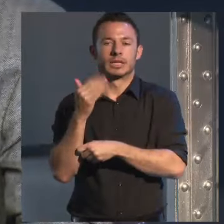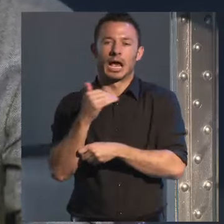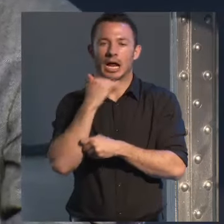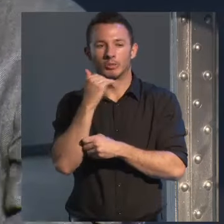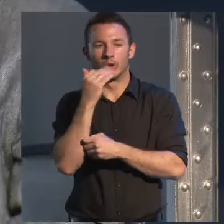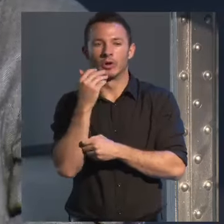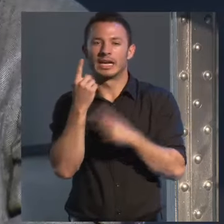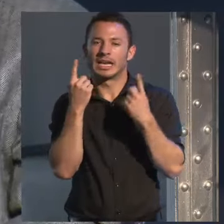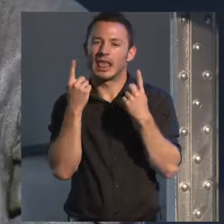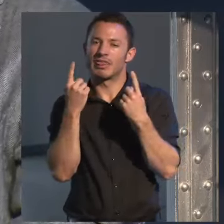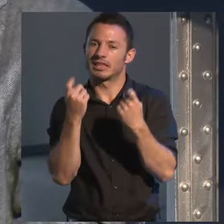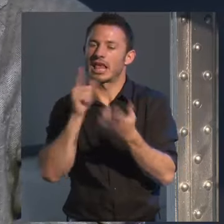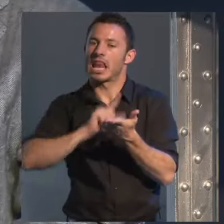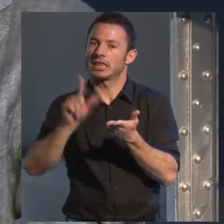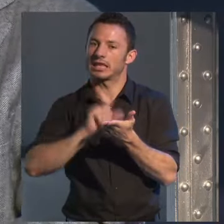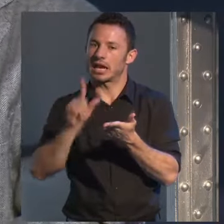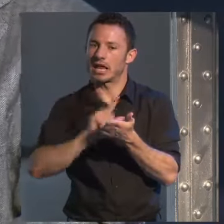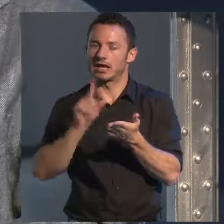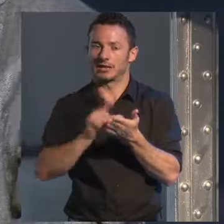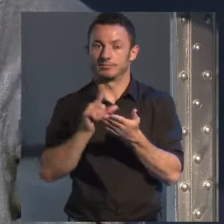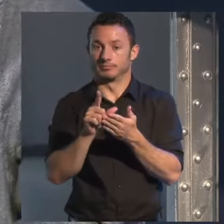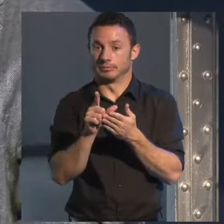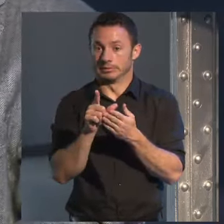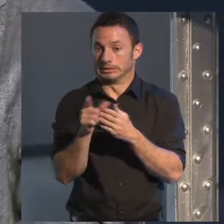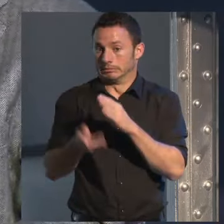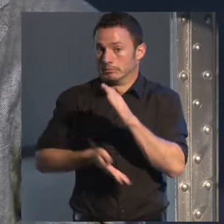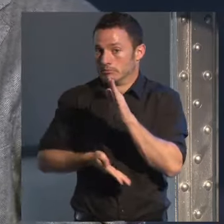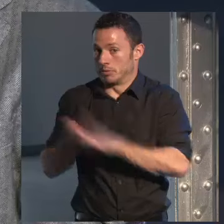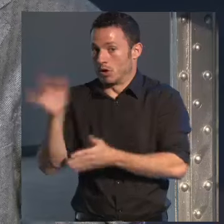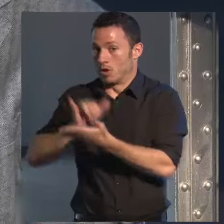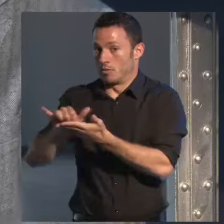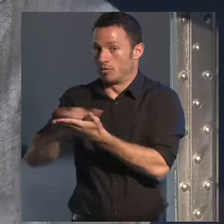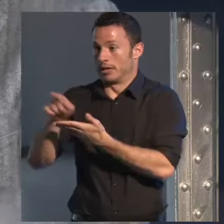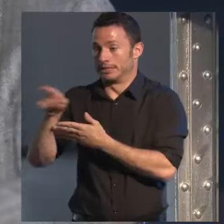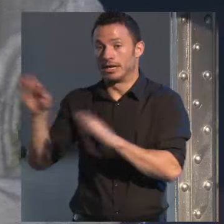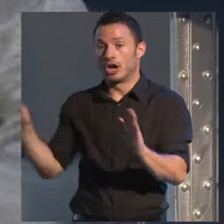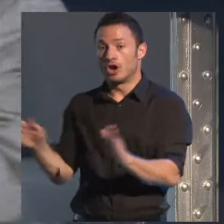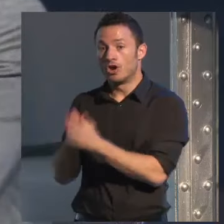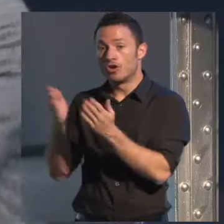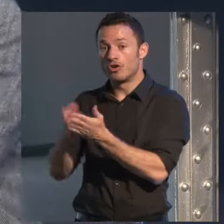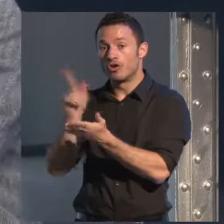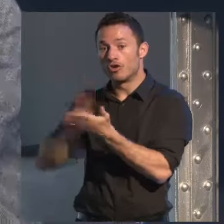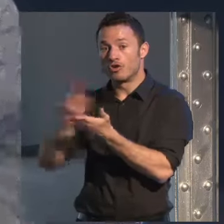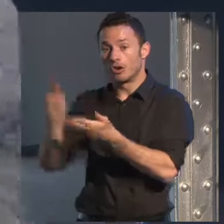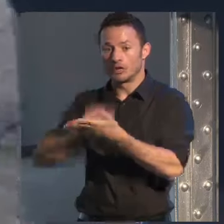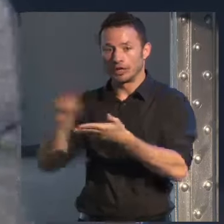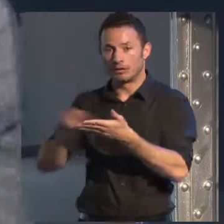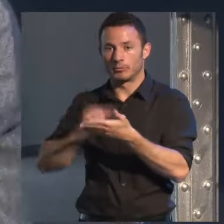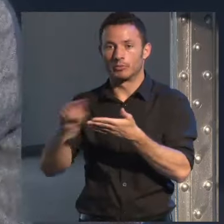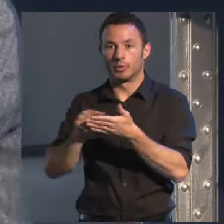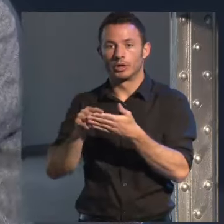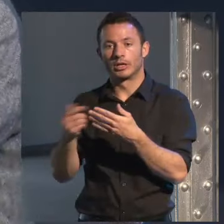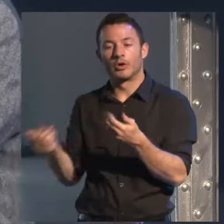necesidad literaria y y cuando te digo que me voy a ir a Nueva York a escribir una novela me voy detrás de un negro cubano casi